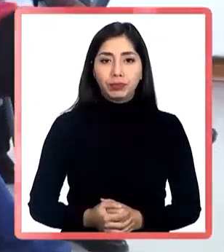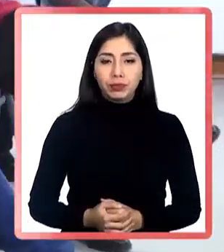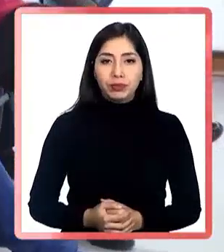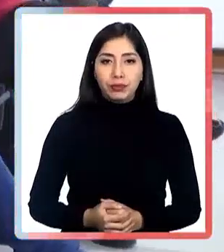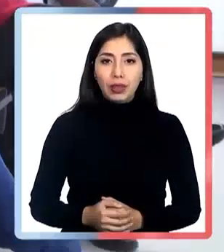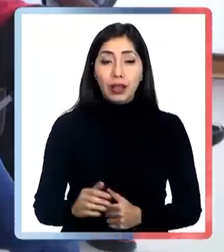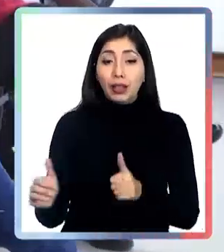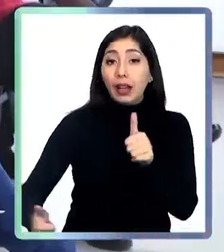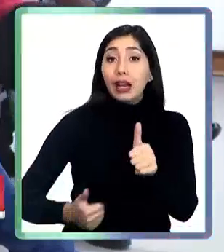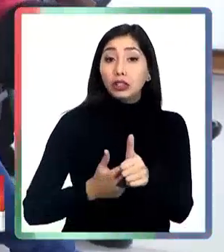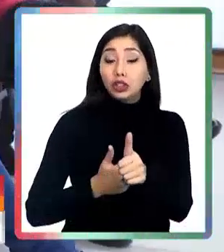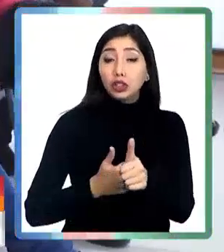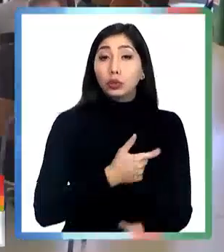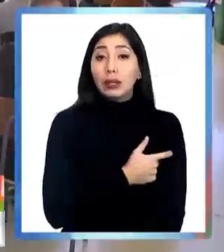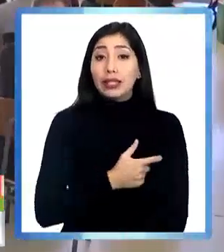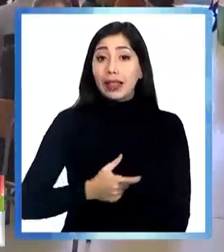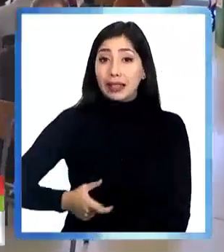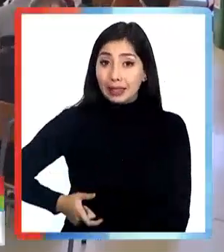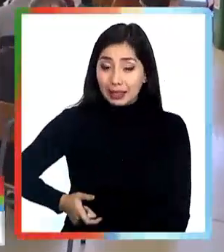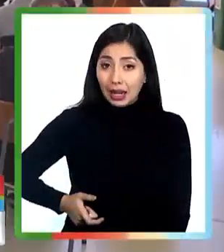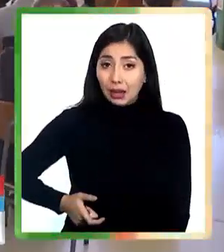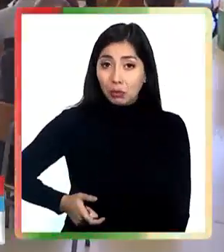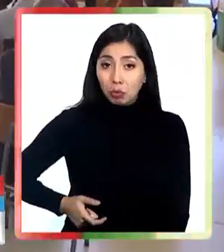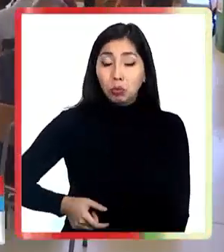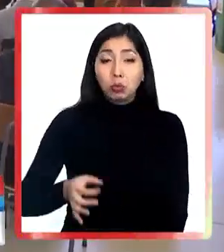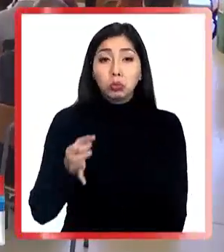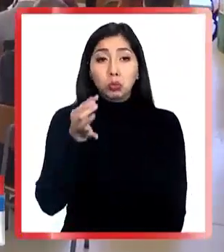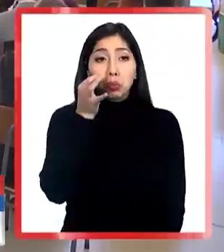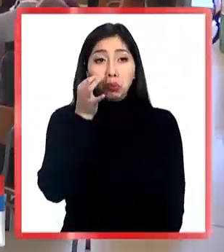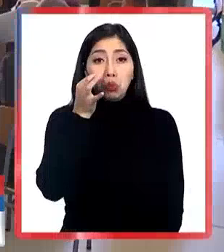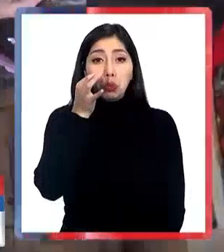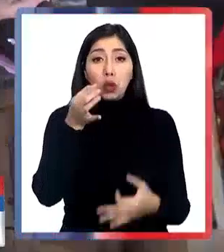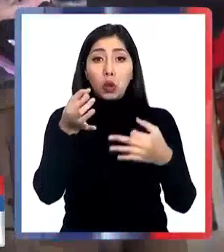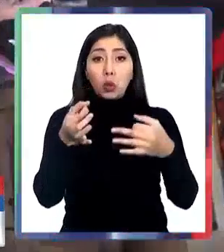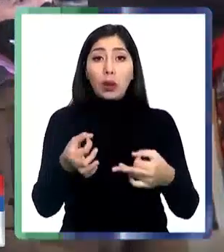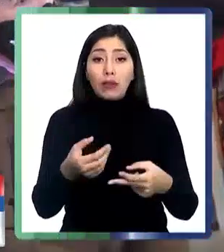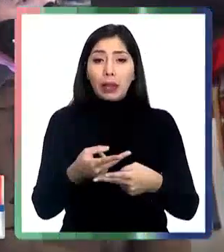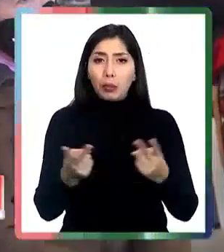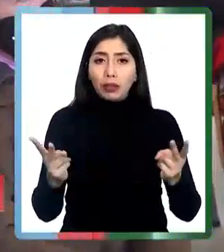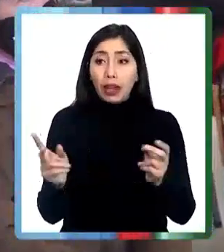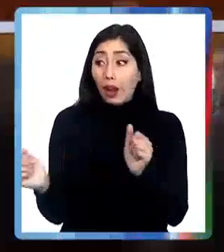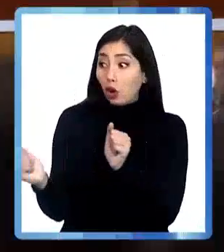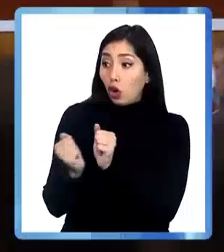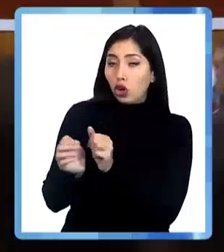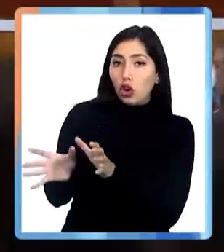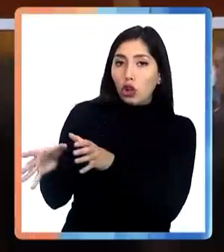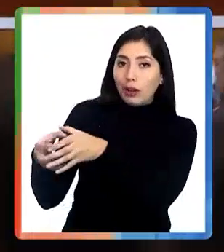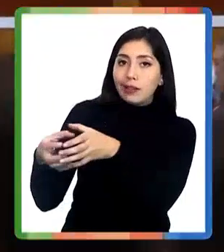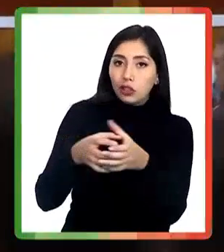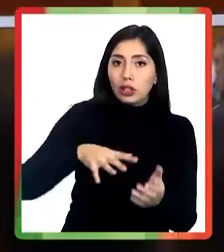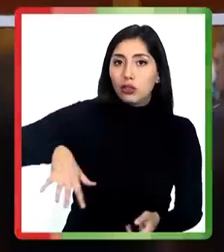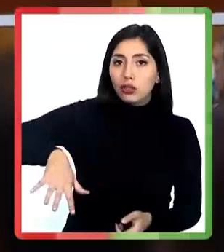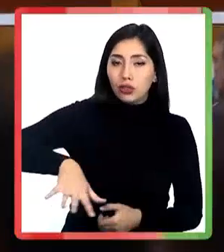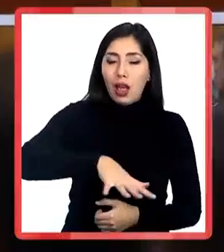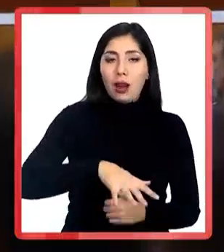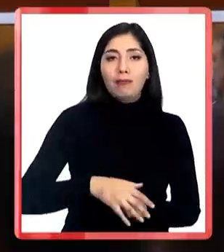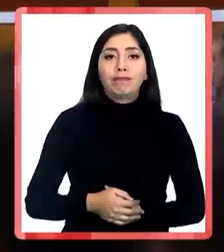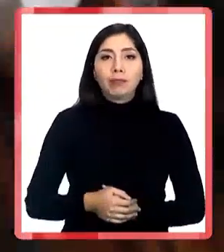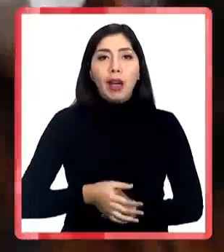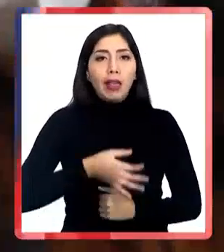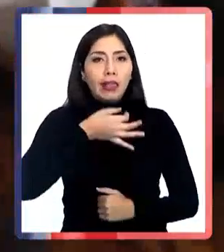Desde la delegación presidencial prefirieron ver la cuenta pública junto con organizaciones sociales. En este discurso, que